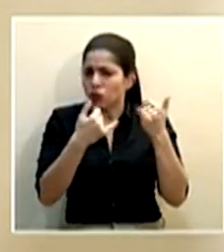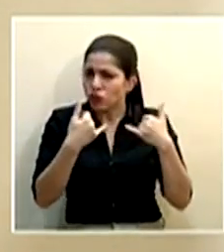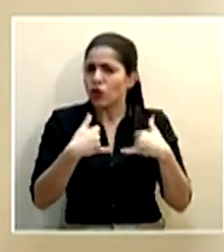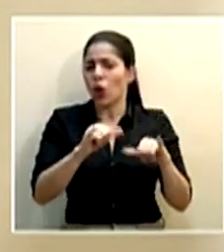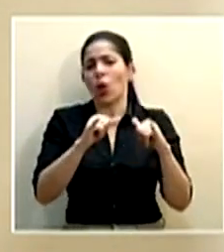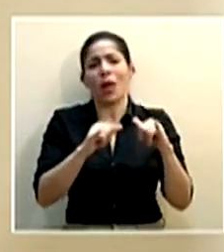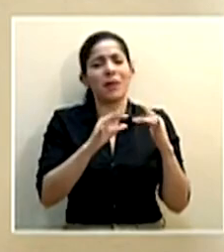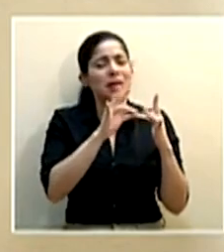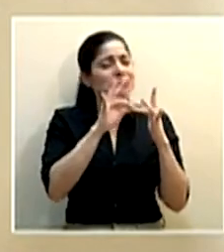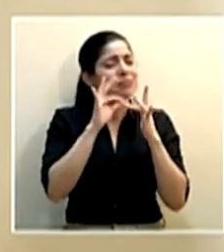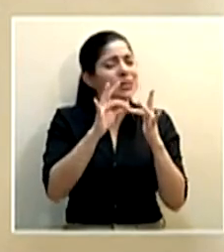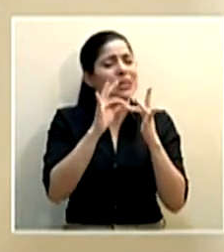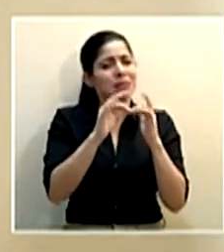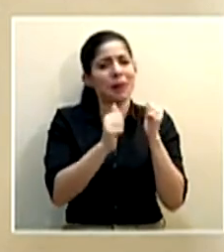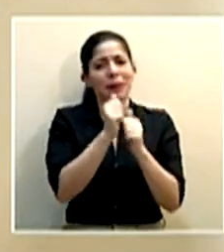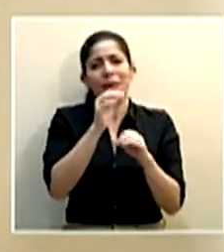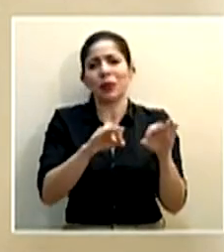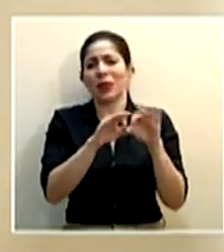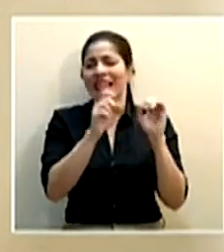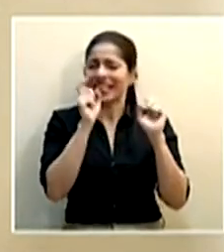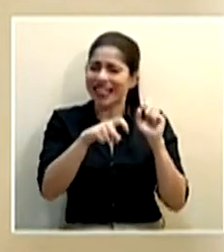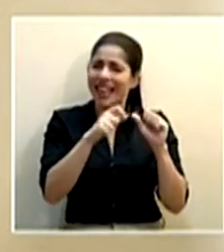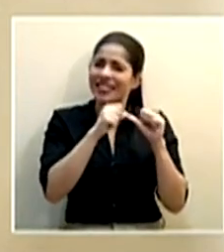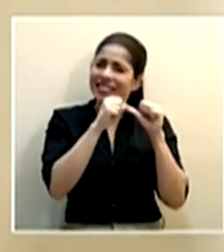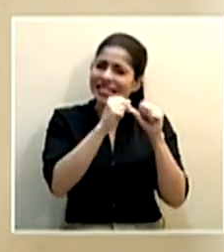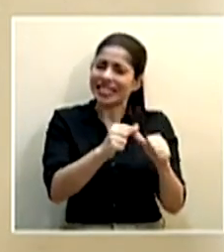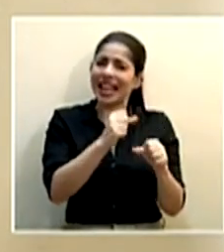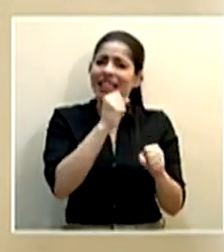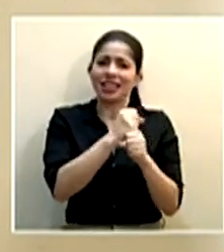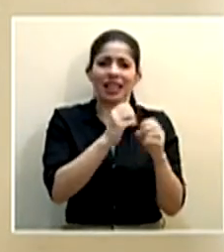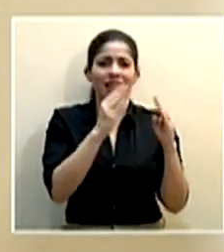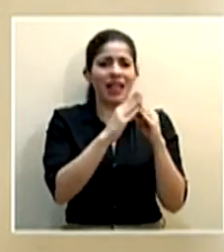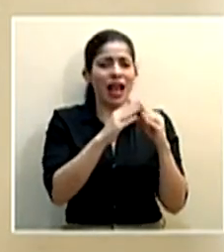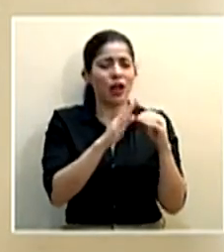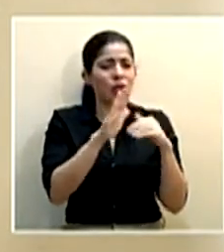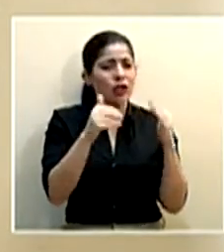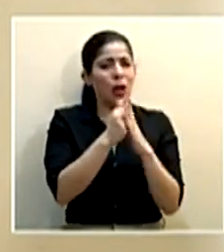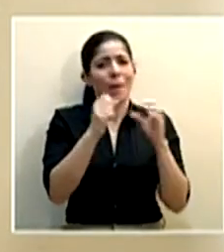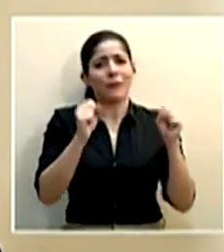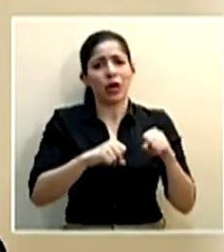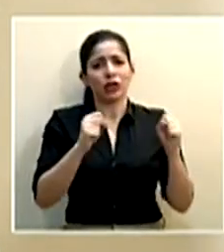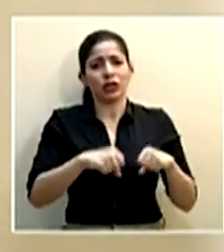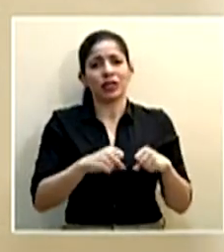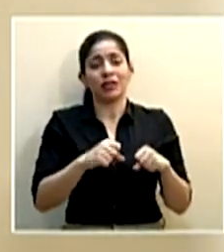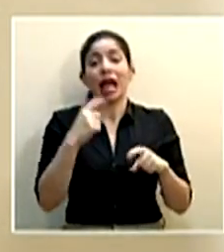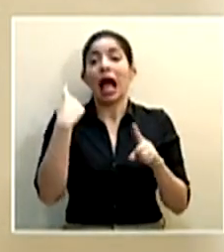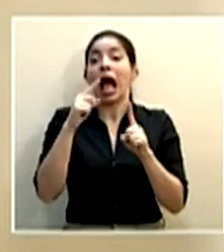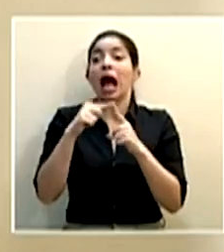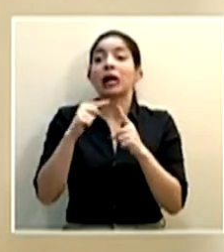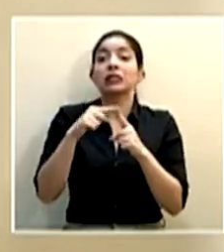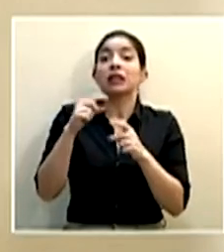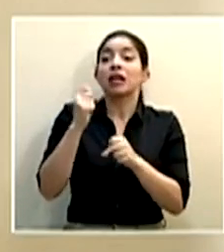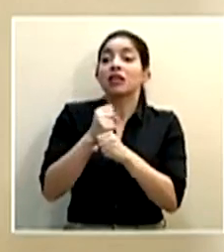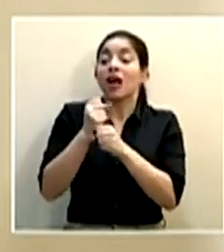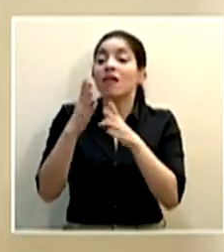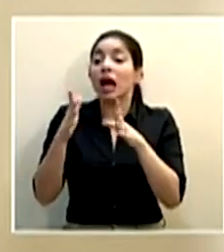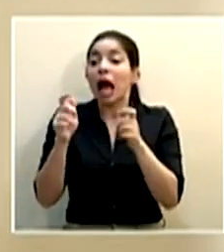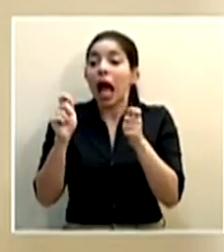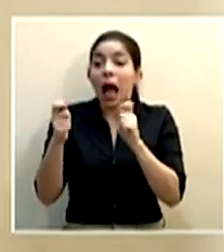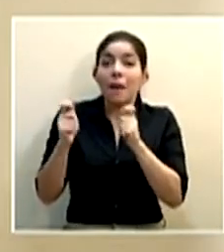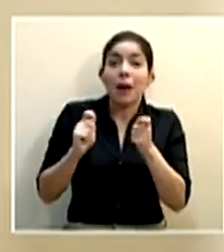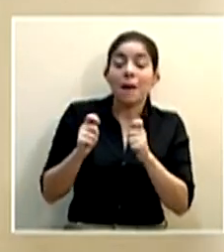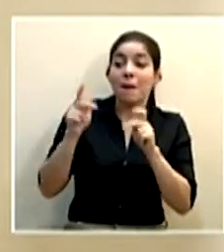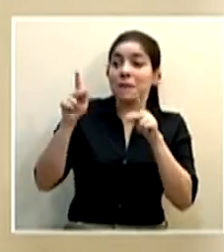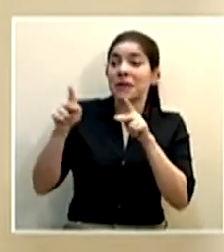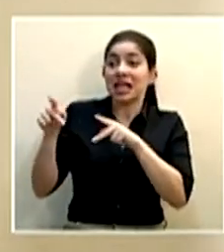de las máximas, más importantes, hay que mantenerlo en toda su amplitud, incluso si podemos hasta cambiar algunas funciones de personas